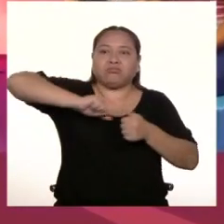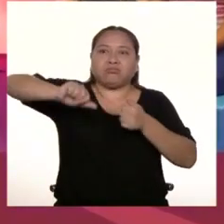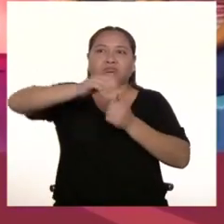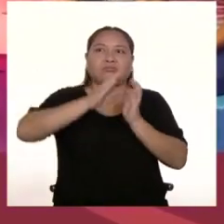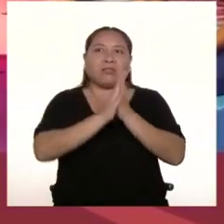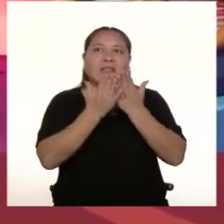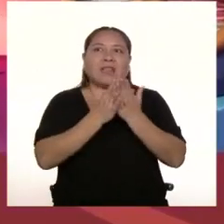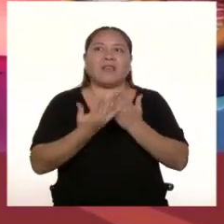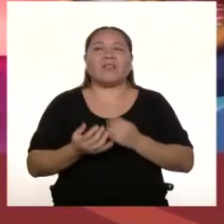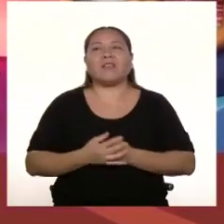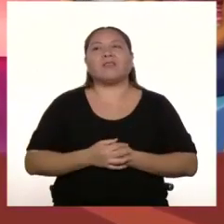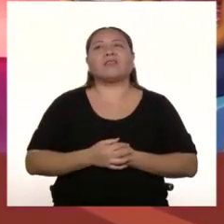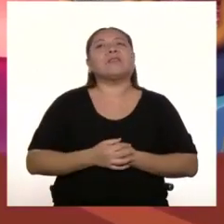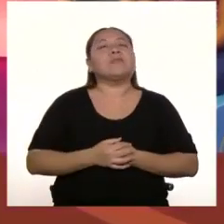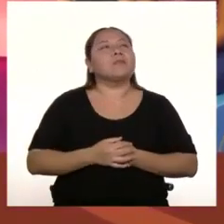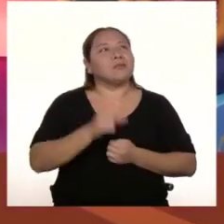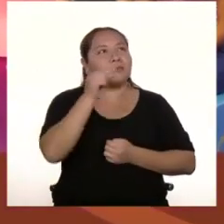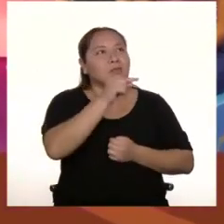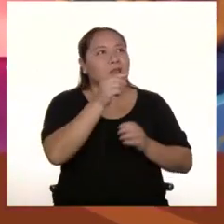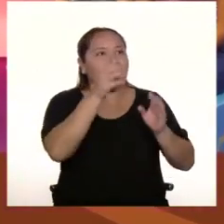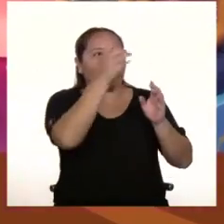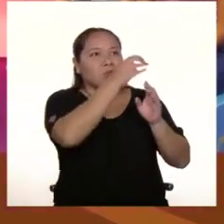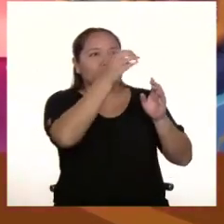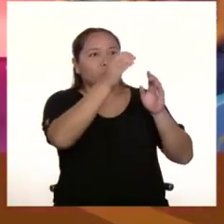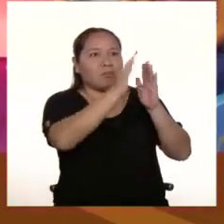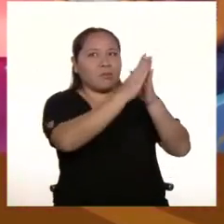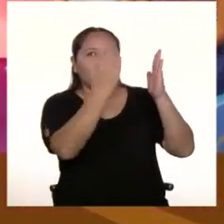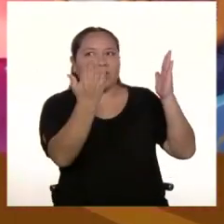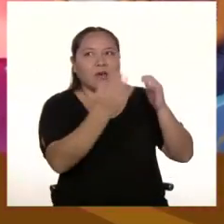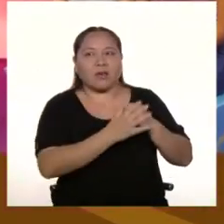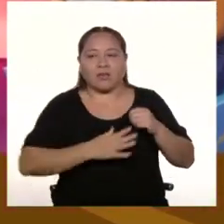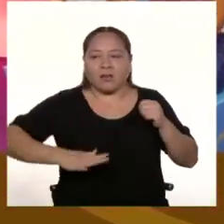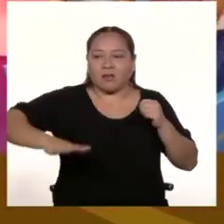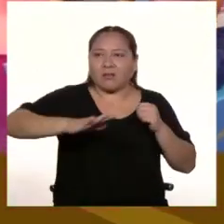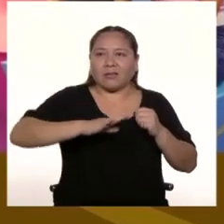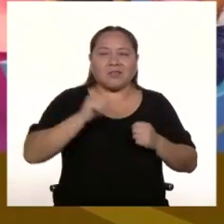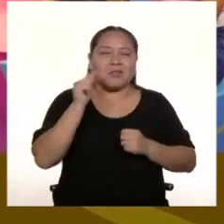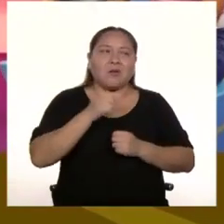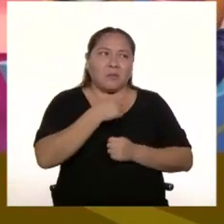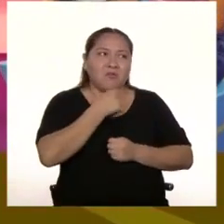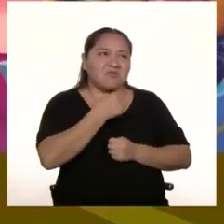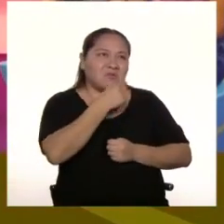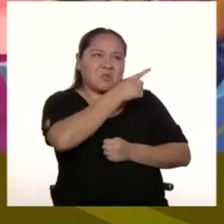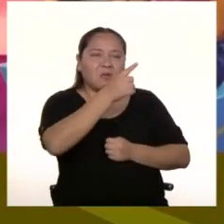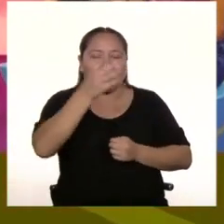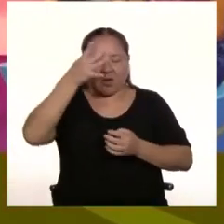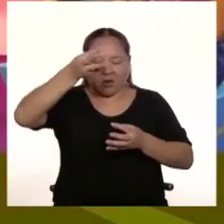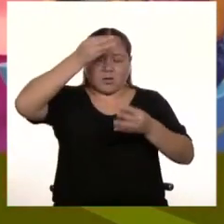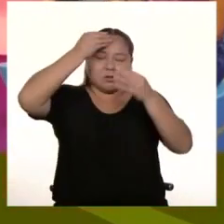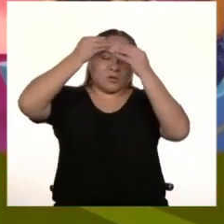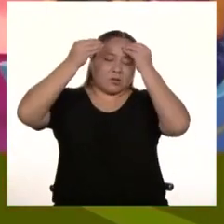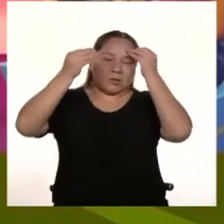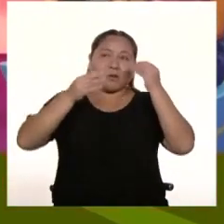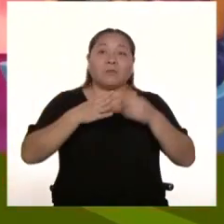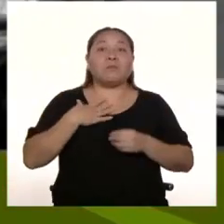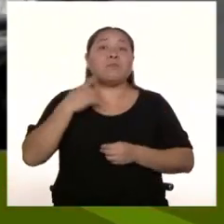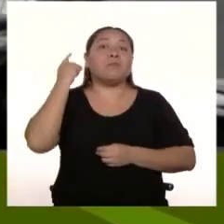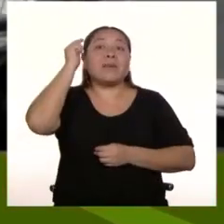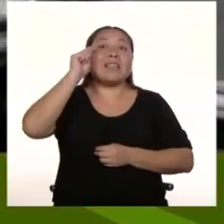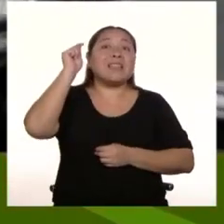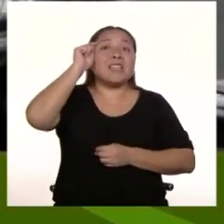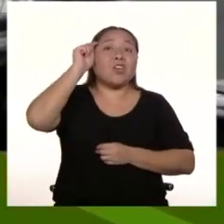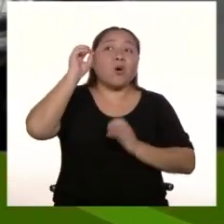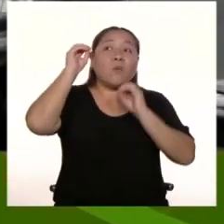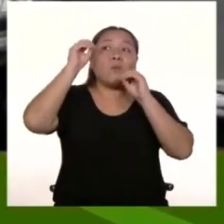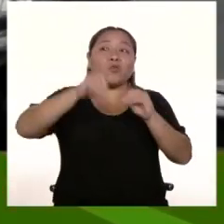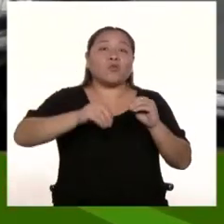Tienes mucha información Es una biblioteca pública No pienses que tengo una cama metida así ¿En una biblioteca? Sí, sí, no Lo que pasa es que mi tío Puso una biblioteca En el tercer piso de